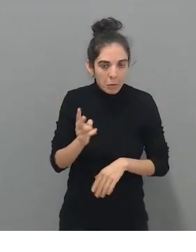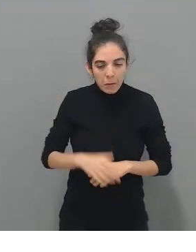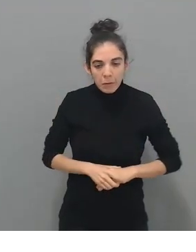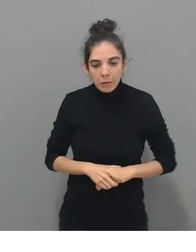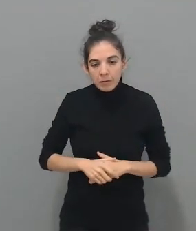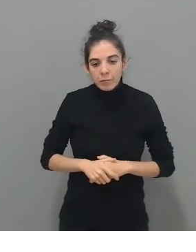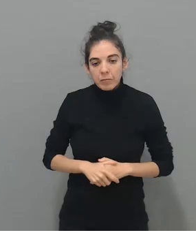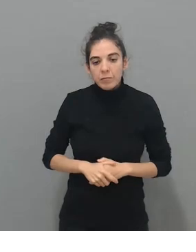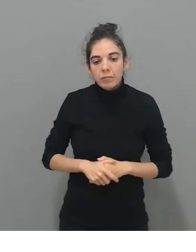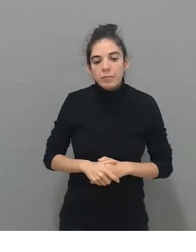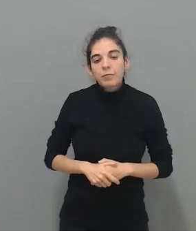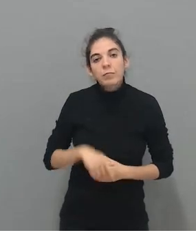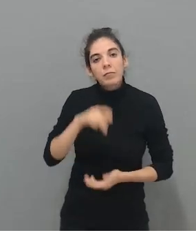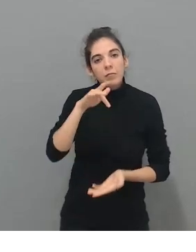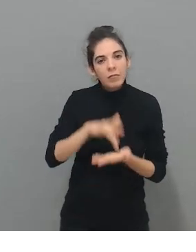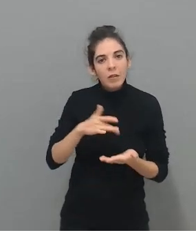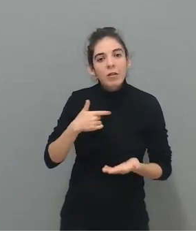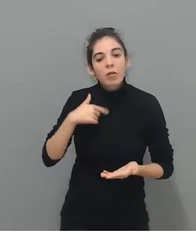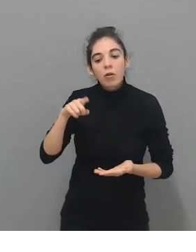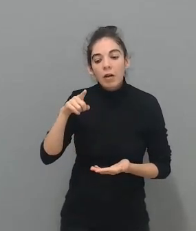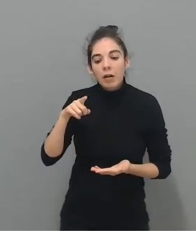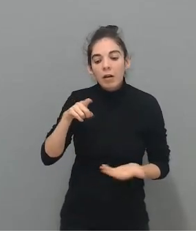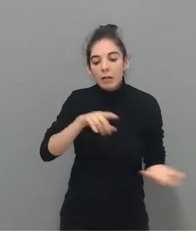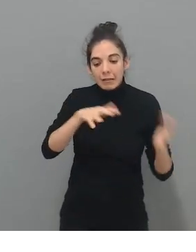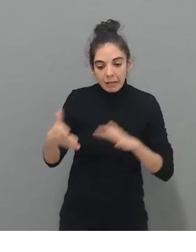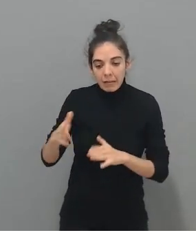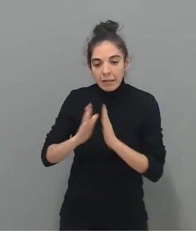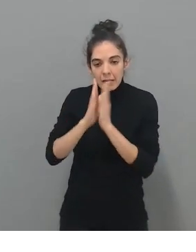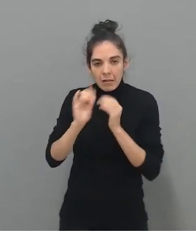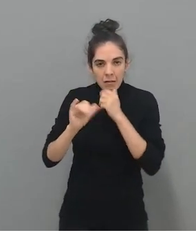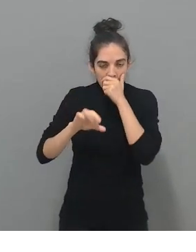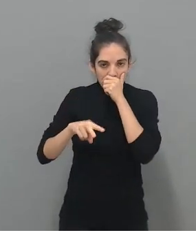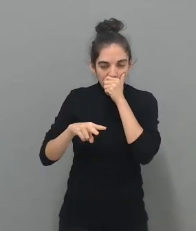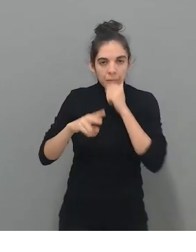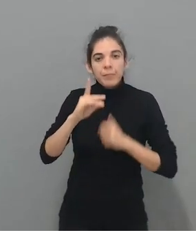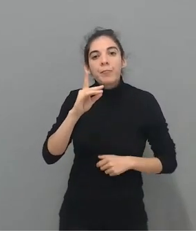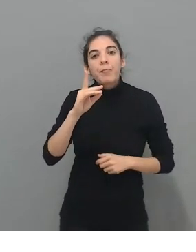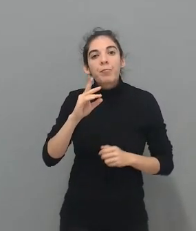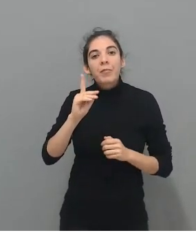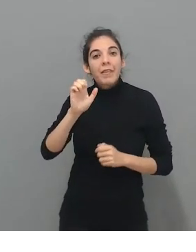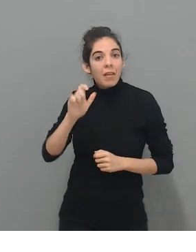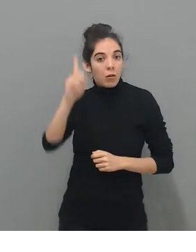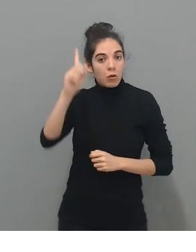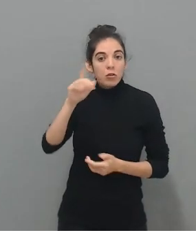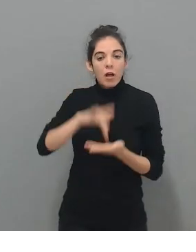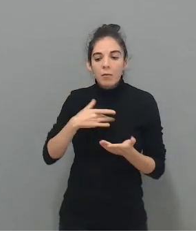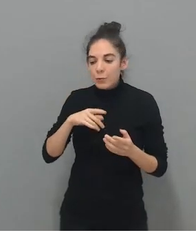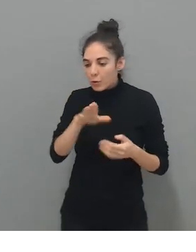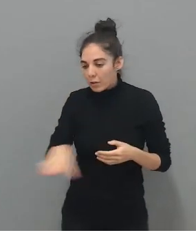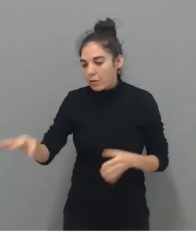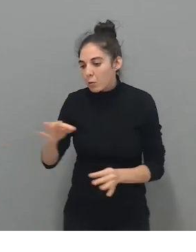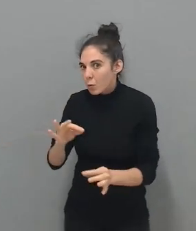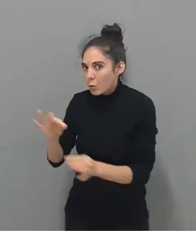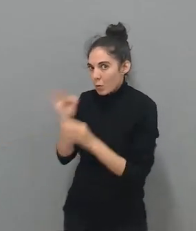implantación en San Juan de Dios, donde también aprendemos muchísimo de estos niños y de estas niñas y también estamos